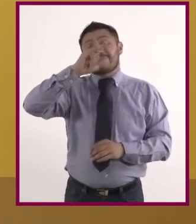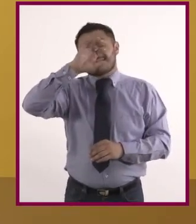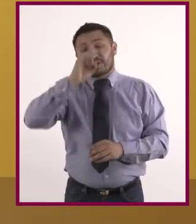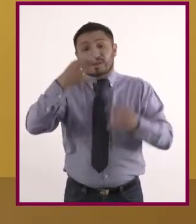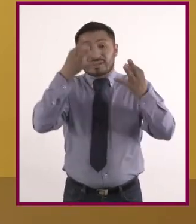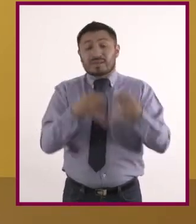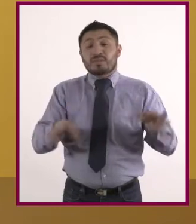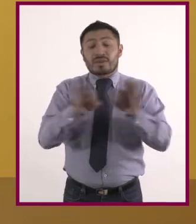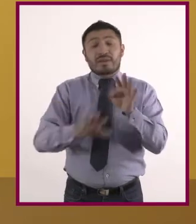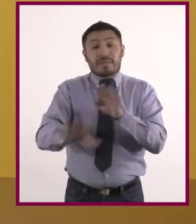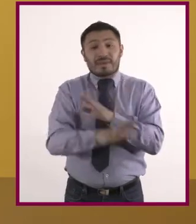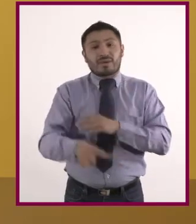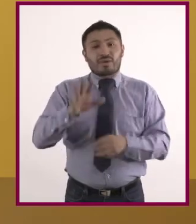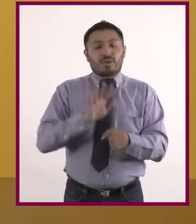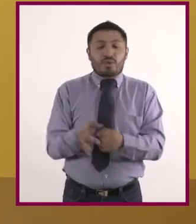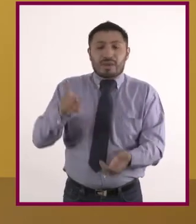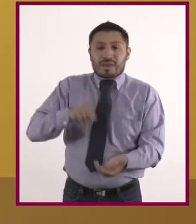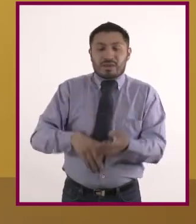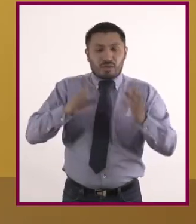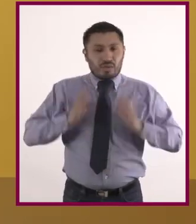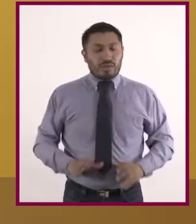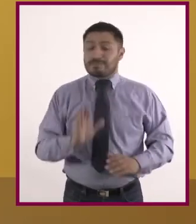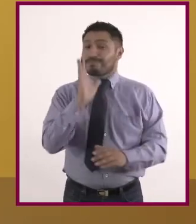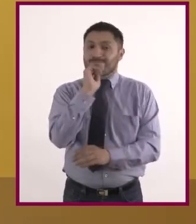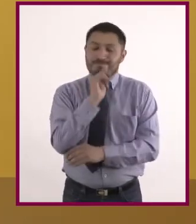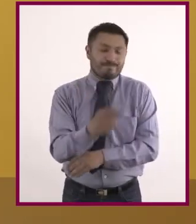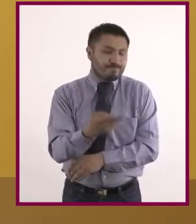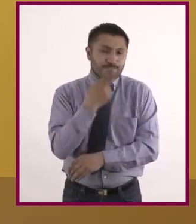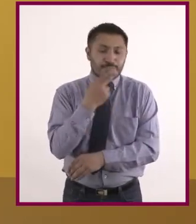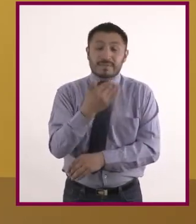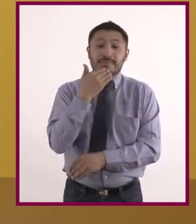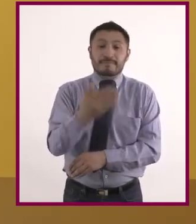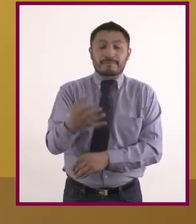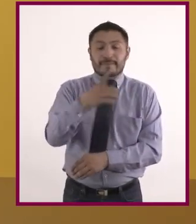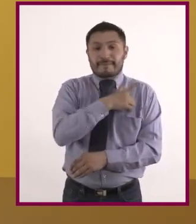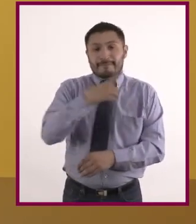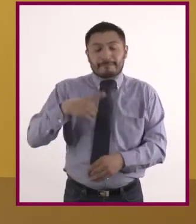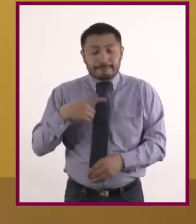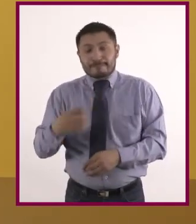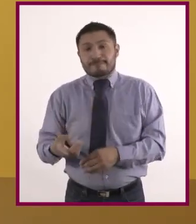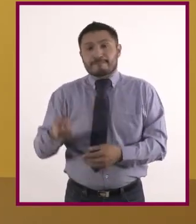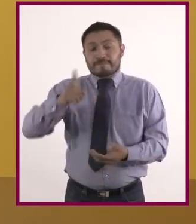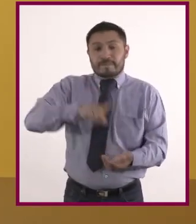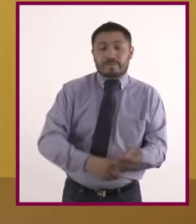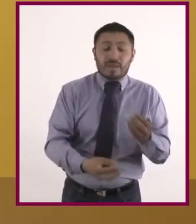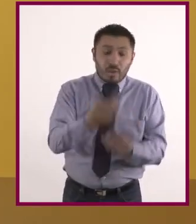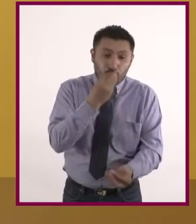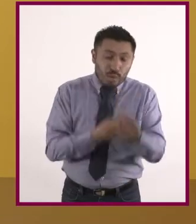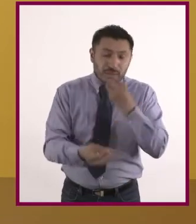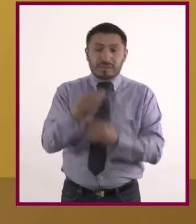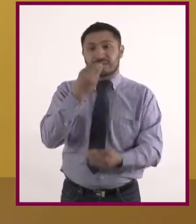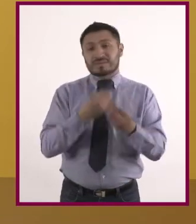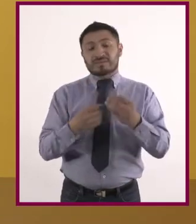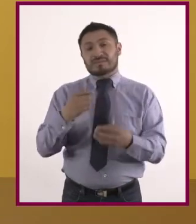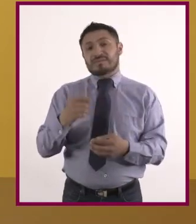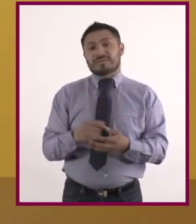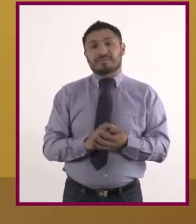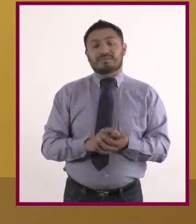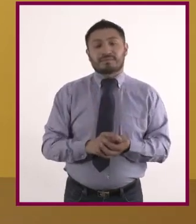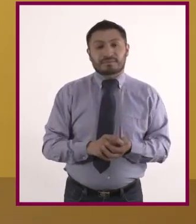aquellos que el cuerpo humano no es capaz de sintetizar y por lo tanto se deben obtener de los alimentos. Fenilanamina,